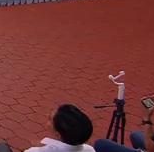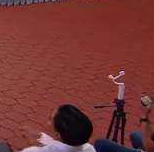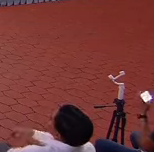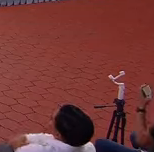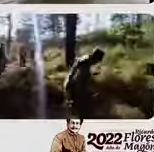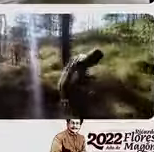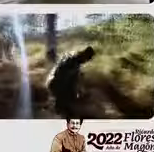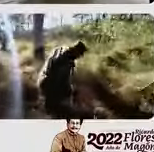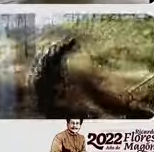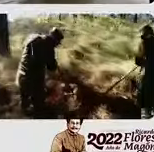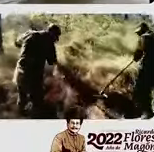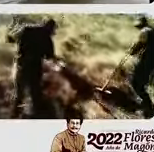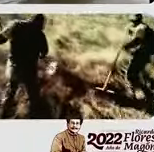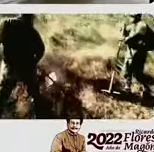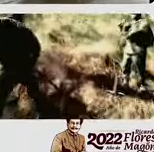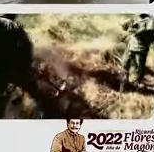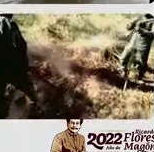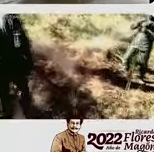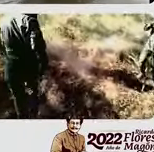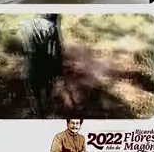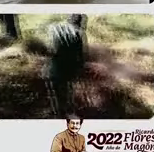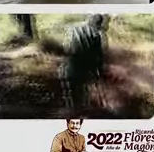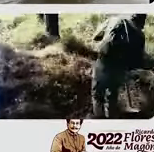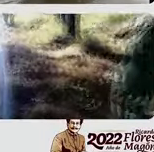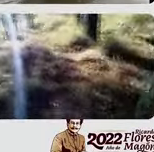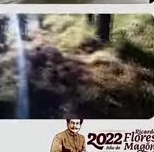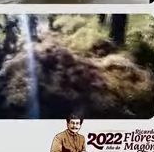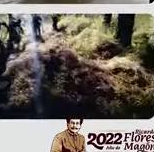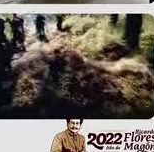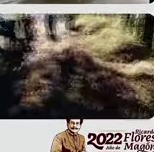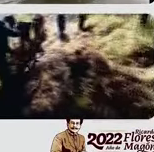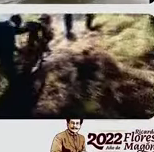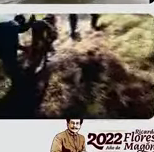Plan Marina y Plan de la Guardia Nacional aquí en el Estado,